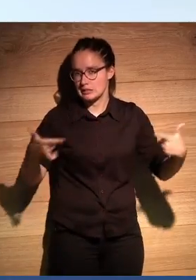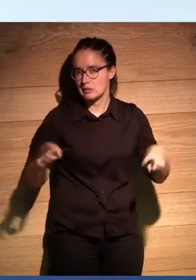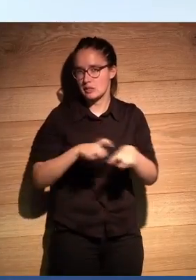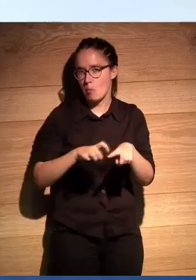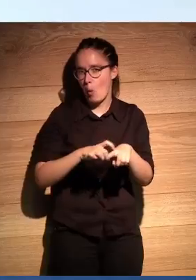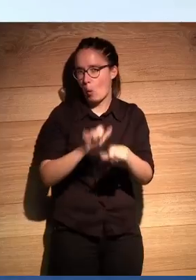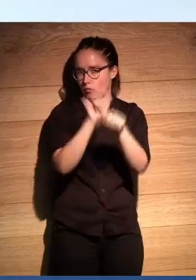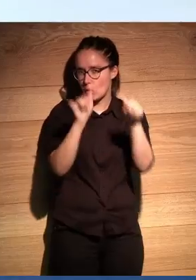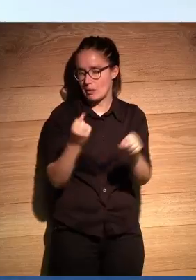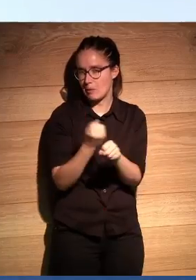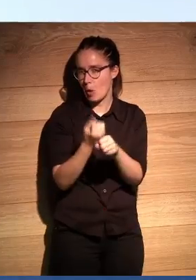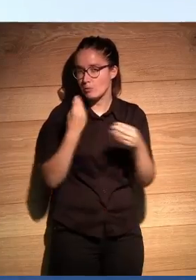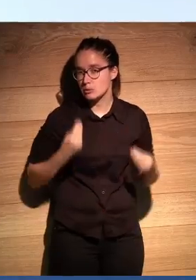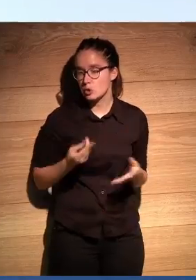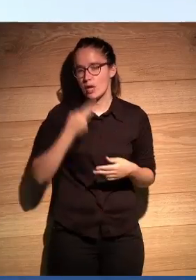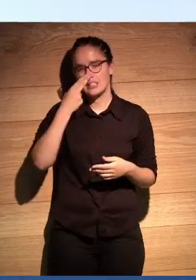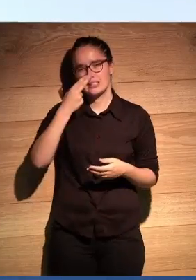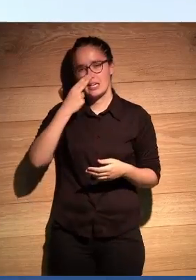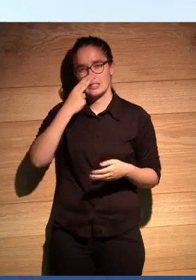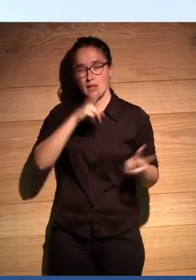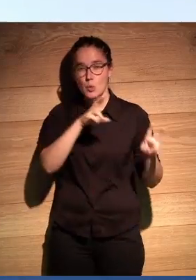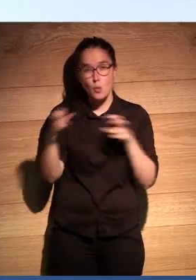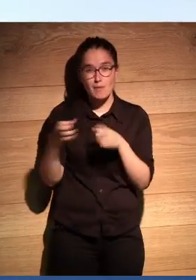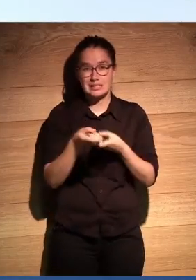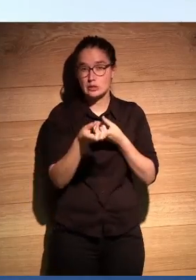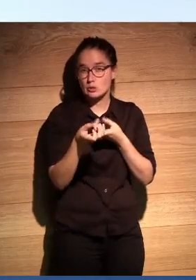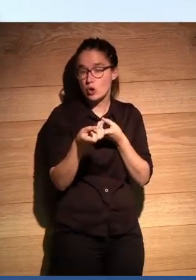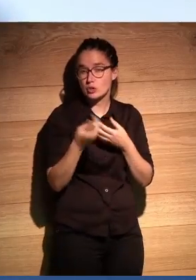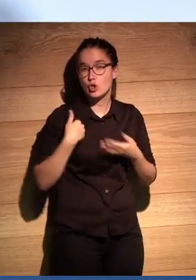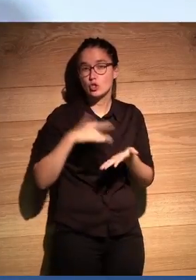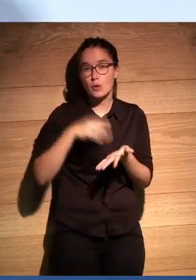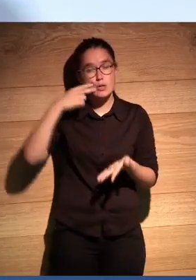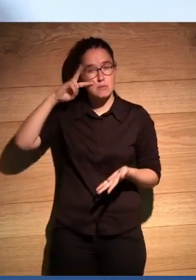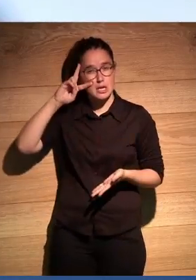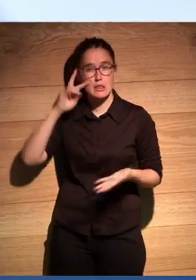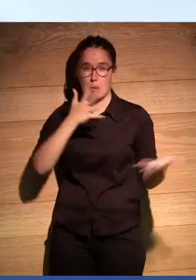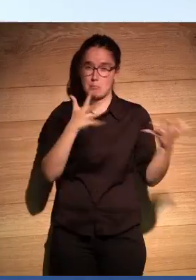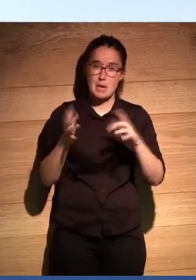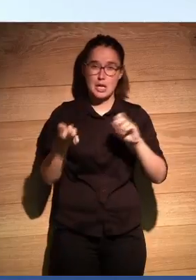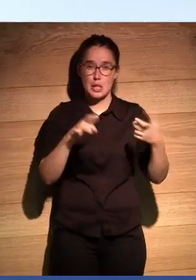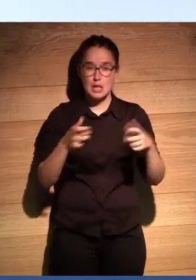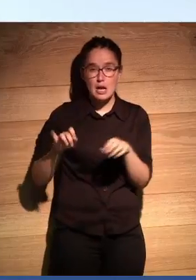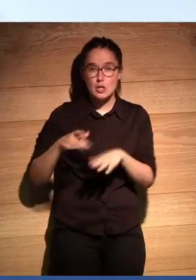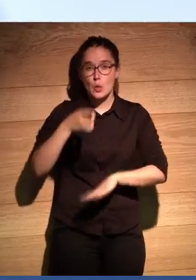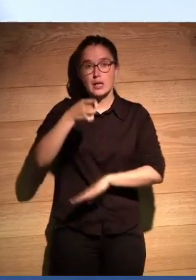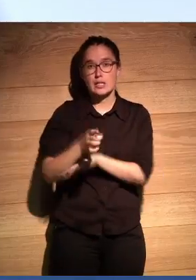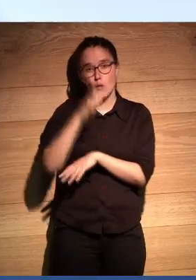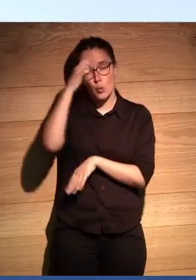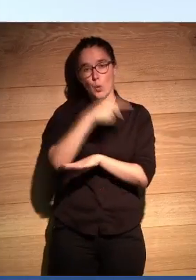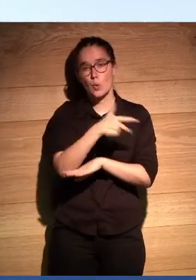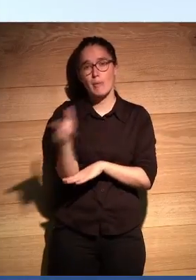tipo. Yo estoy muy interesada en todas estas nuevas narrativas, vengo de una experiencia más o menos similar de dirigir un